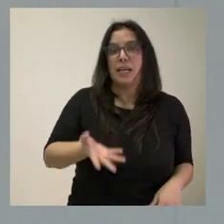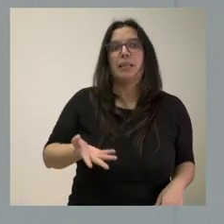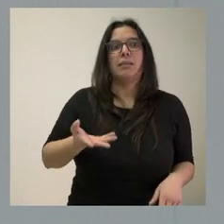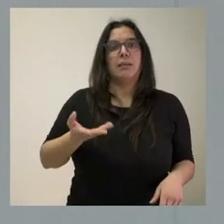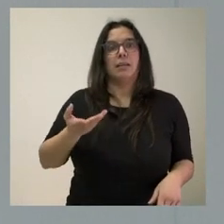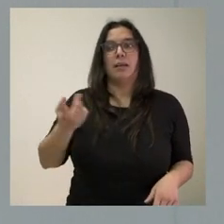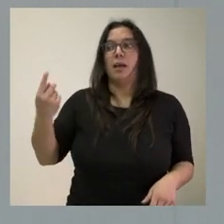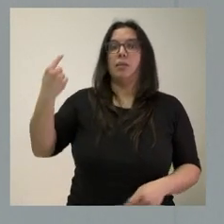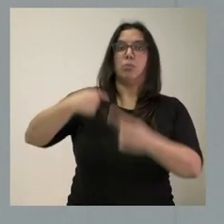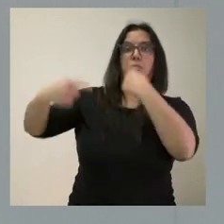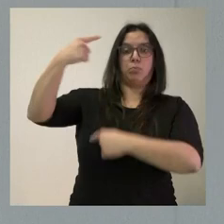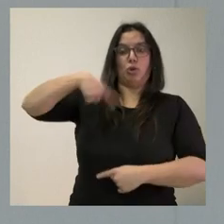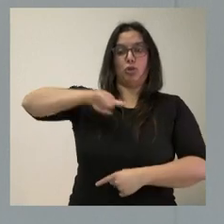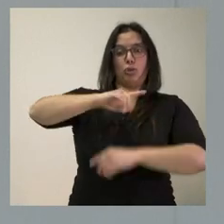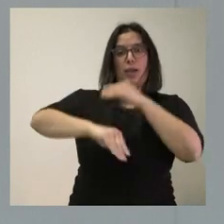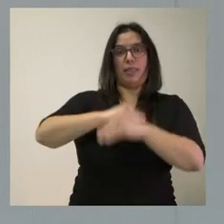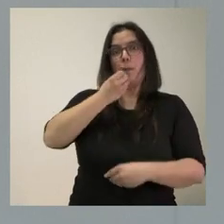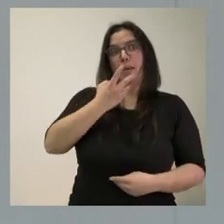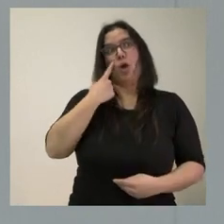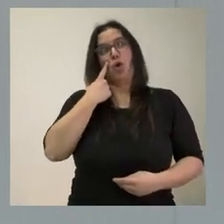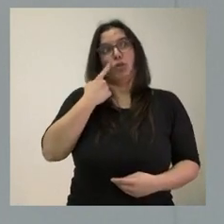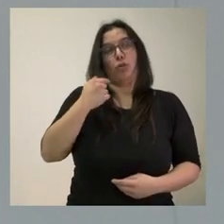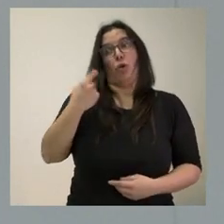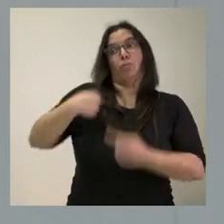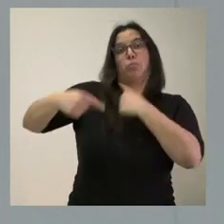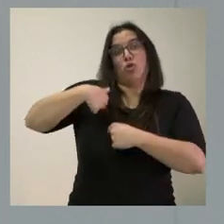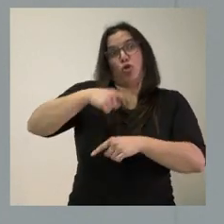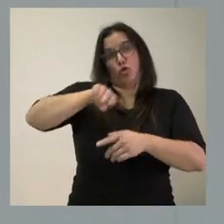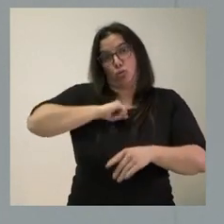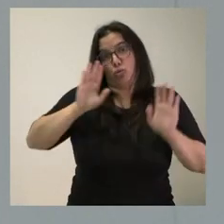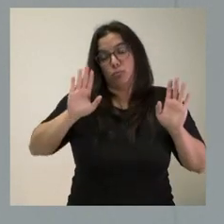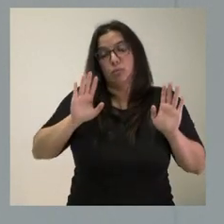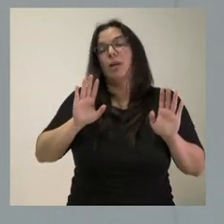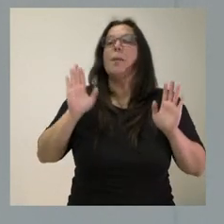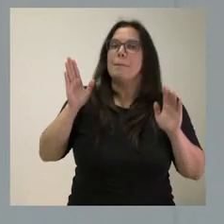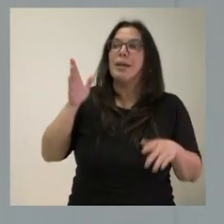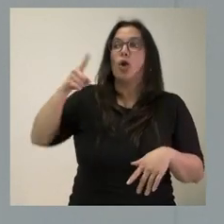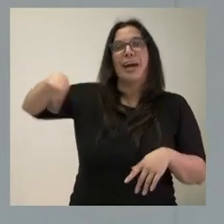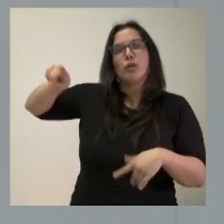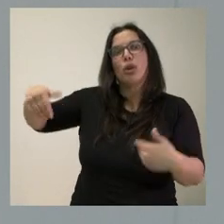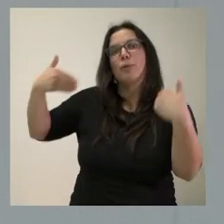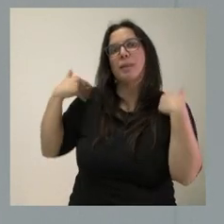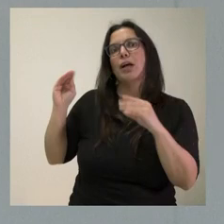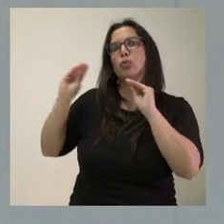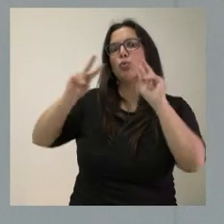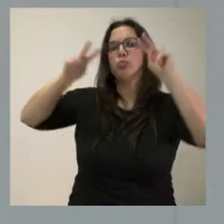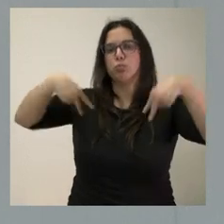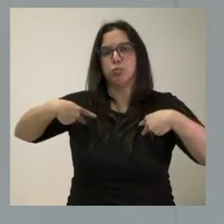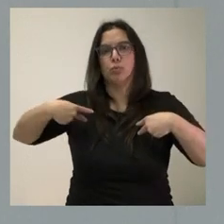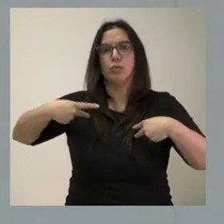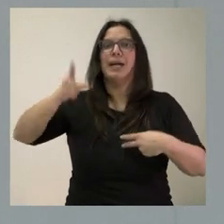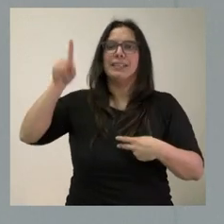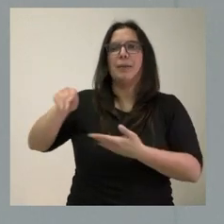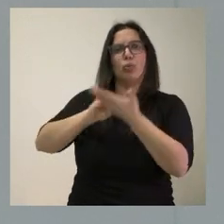hacemos las comunidades autónomas o al menos esta comunidad autónoma, pero estaría bien que aquello que es de su ámbito de competencia y que no podemos resolver los demás lo